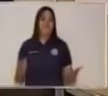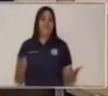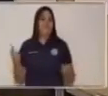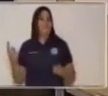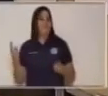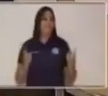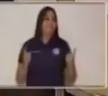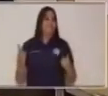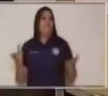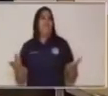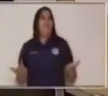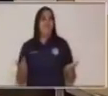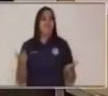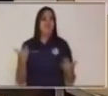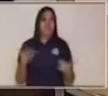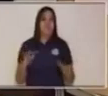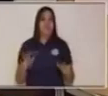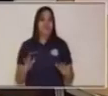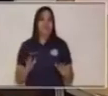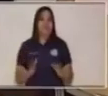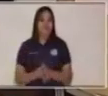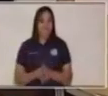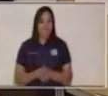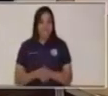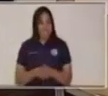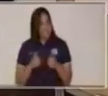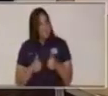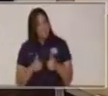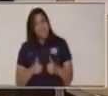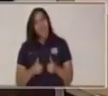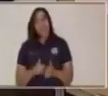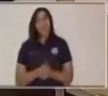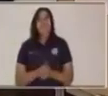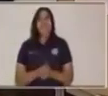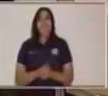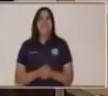¿Ya lo lograste? Muy bien.